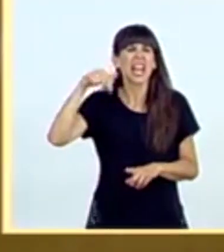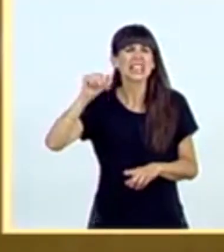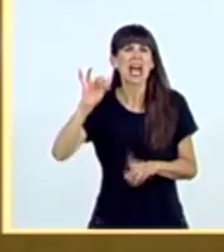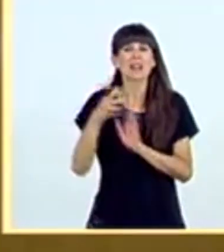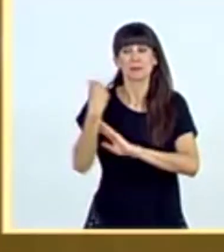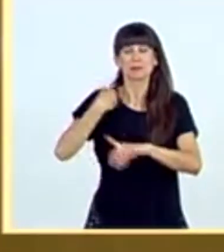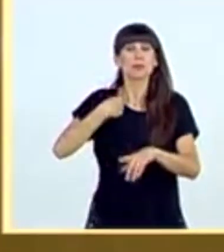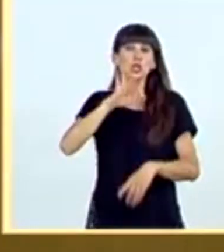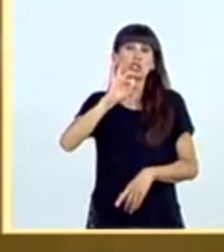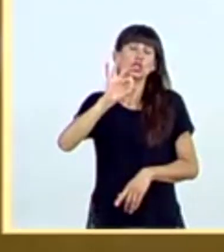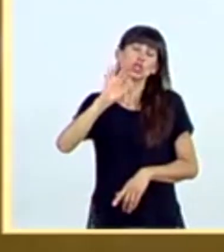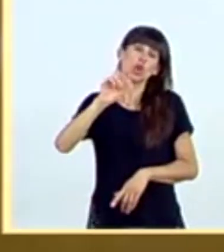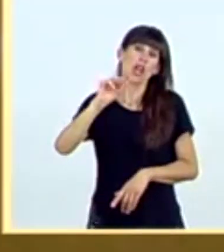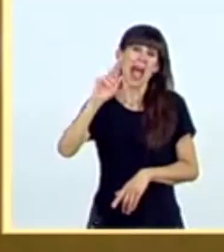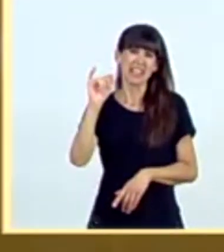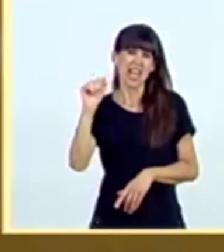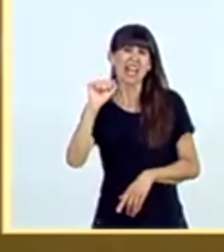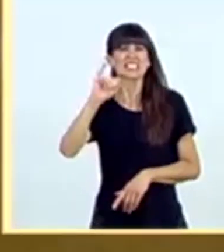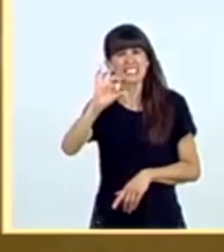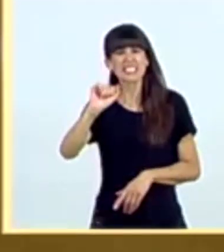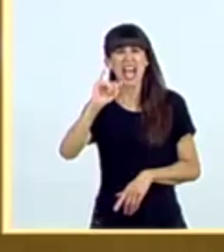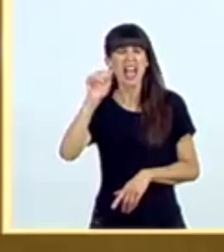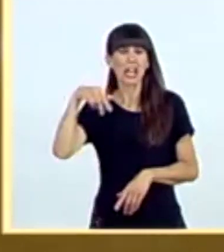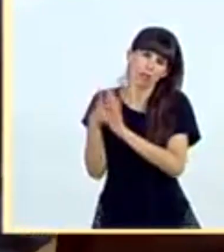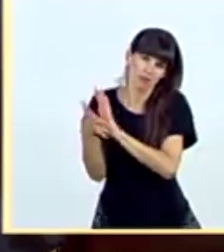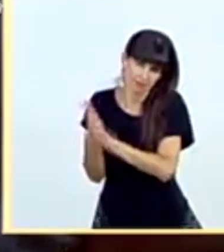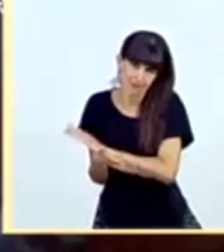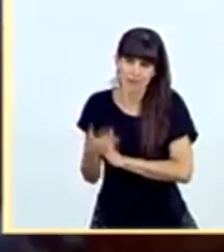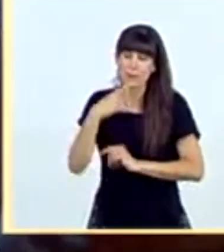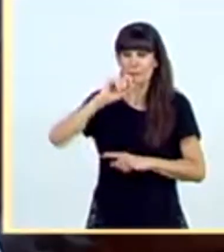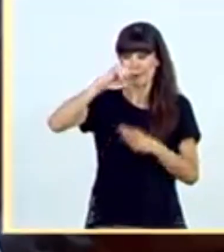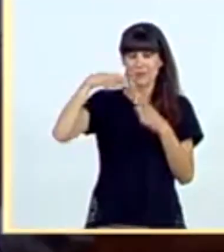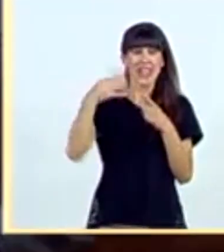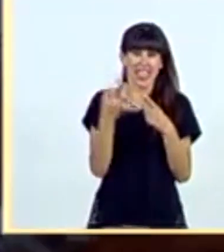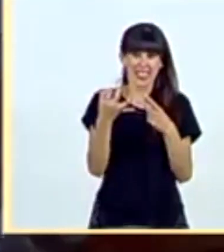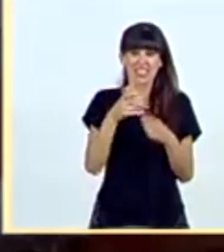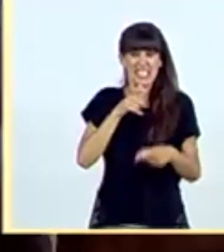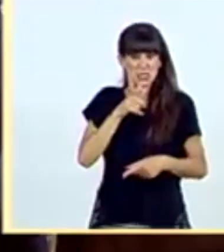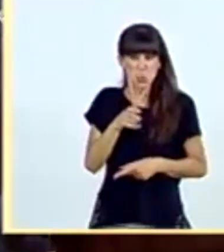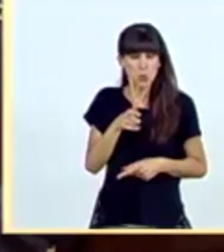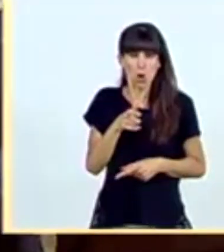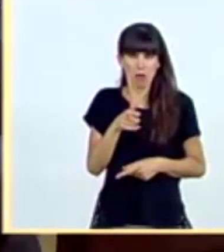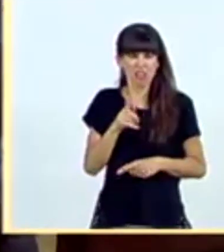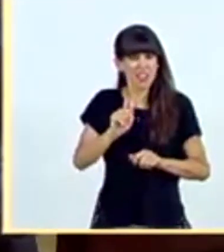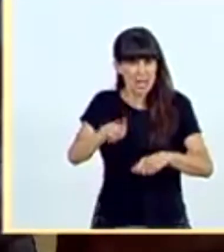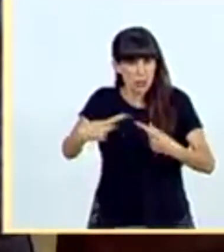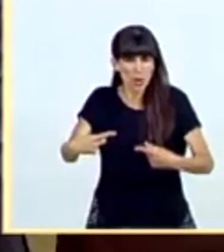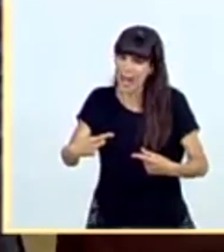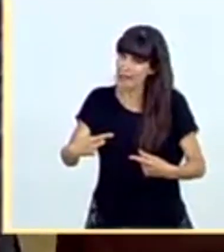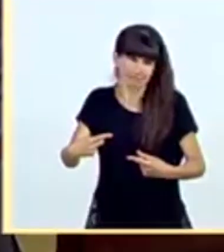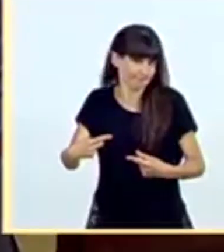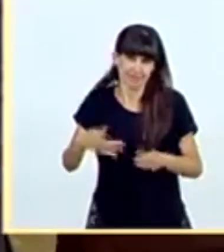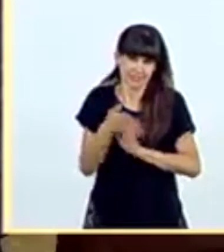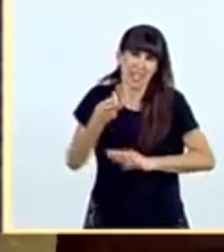Soraya Sáenz de Santa María, maniobrando para que algunos perdieran su trabajo? Naturalizar el insulto no se ajusta